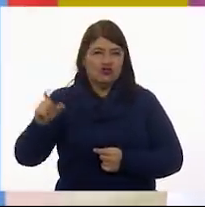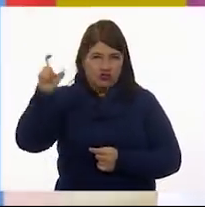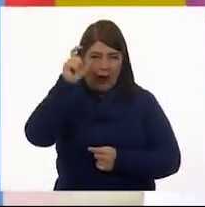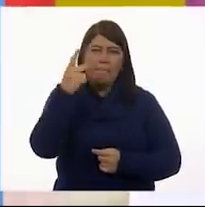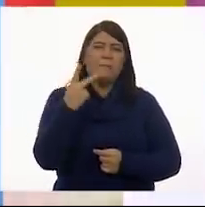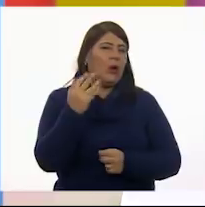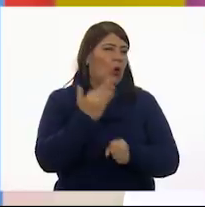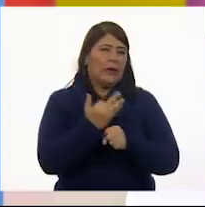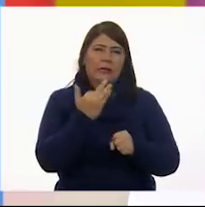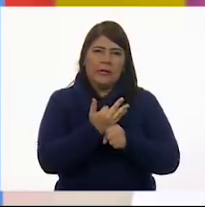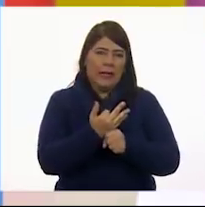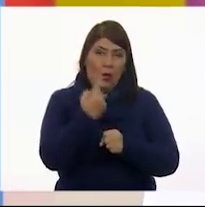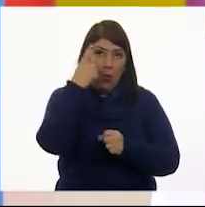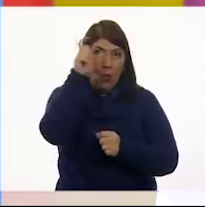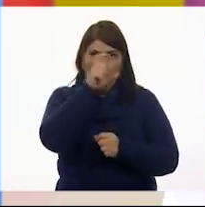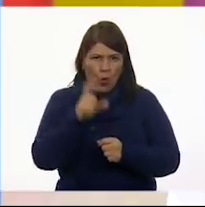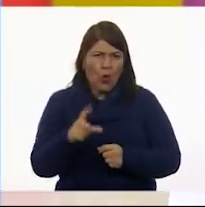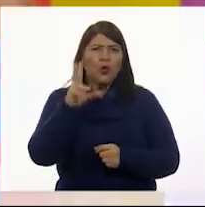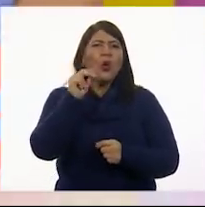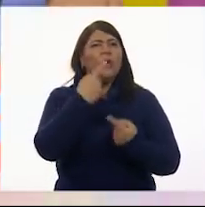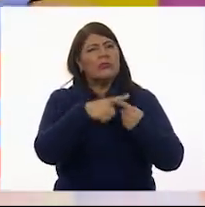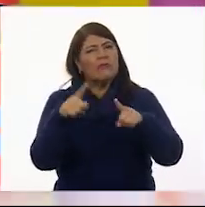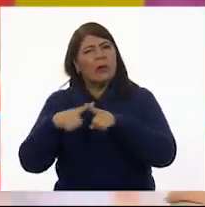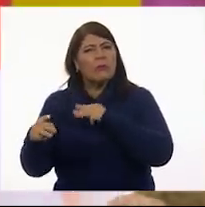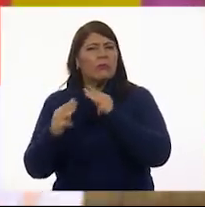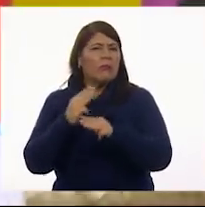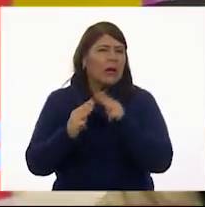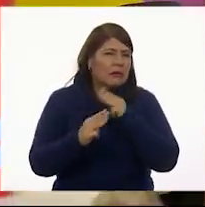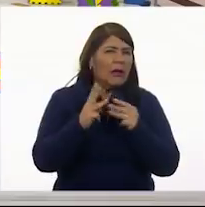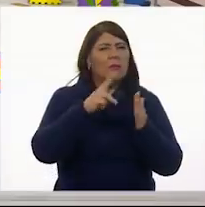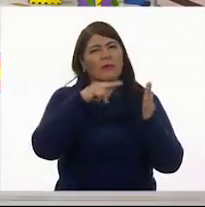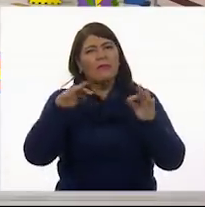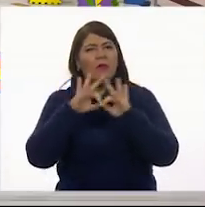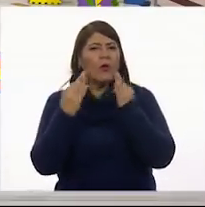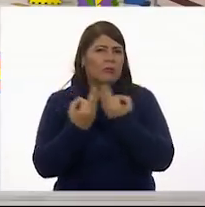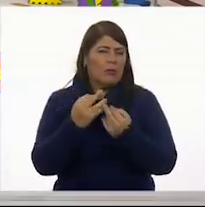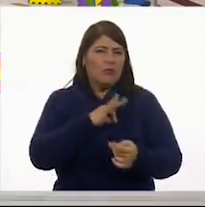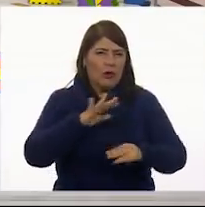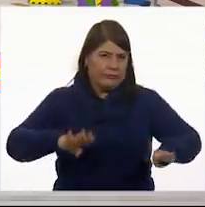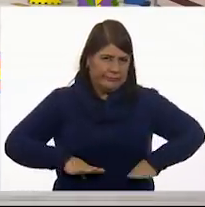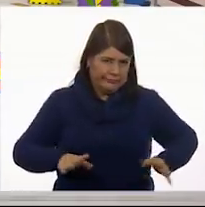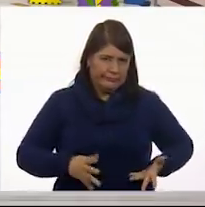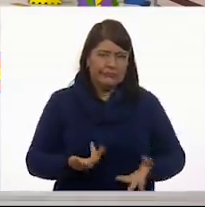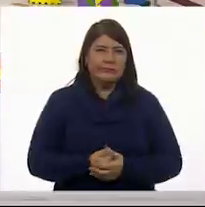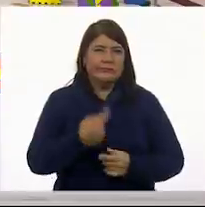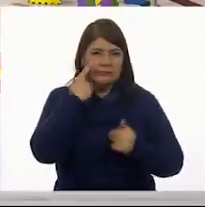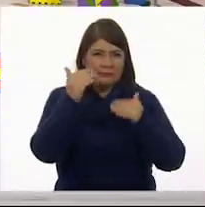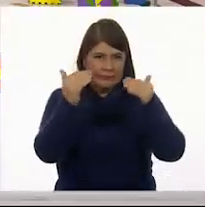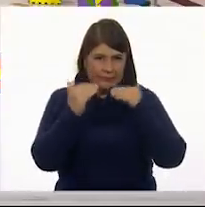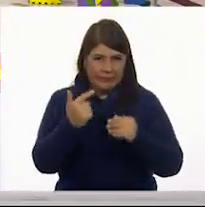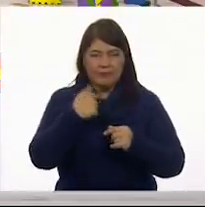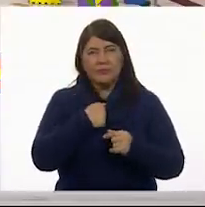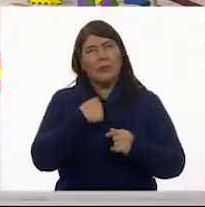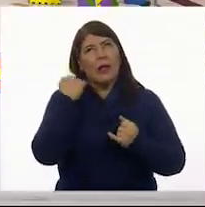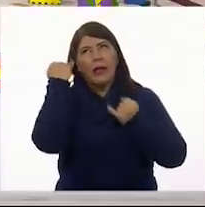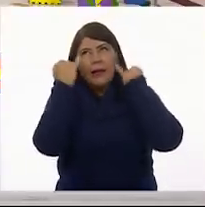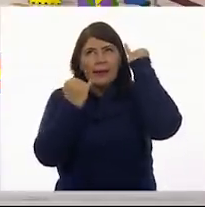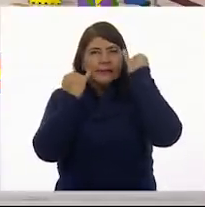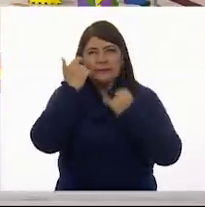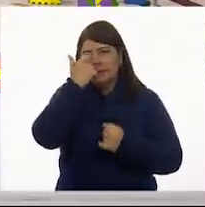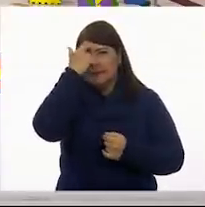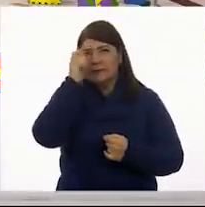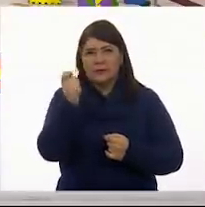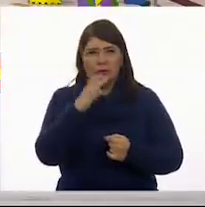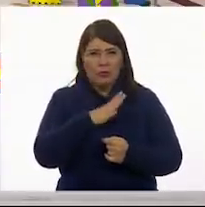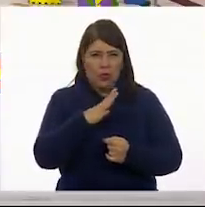otros materiales. ¿Qué en casa? Pasamos a la siguiente actividad, Brie, por favor. ¡Qué genial! Mi creatividad en una obra bidimensional.